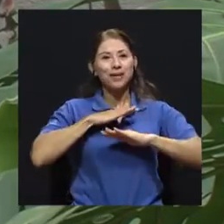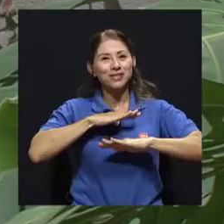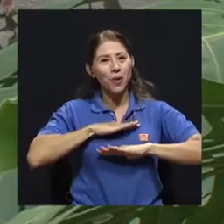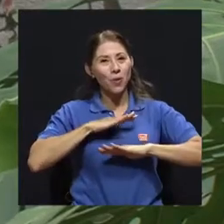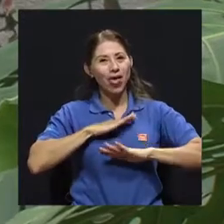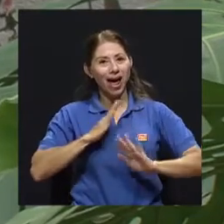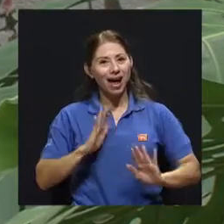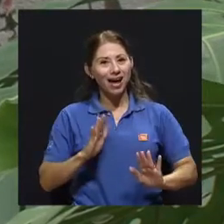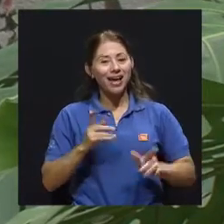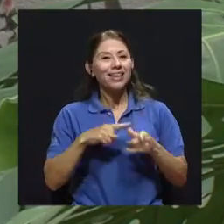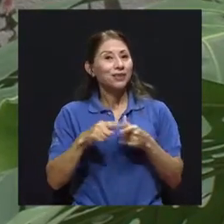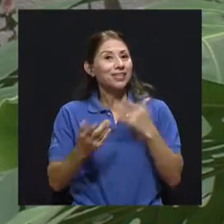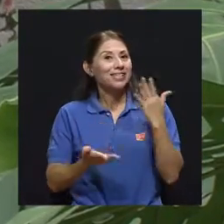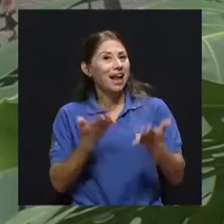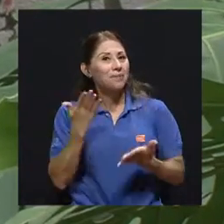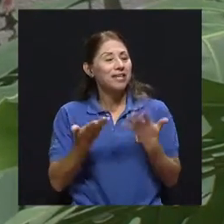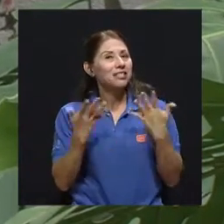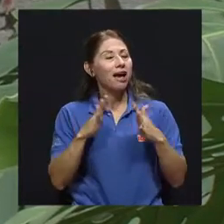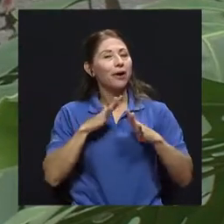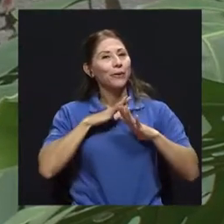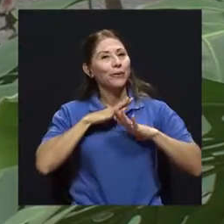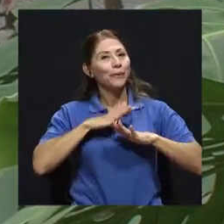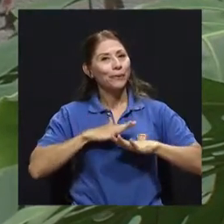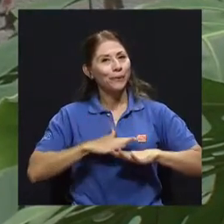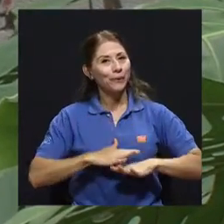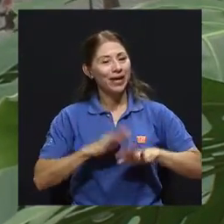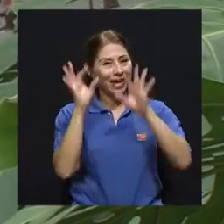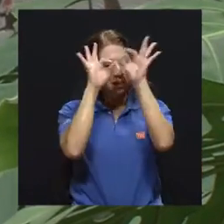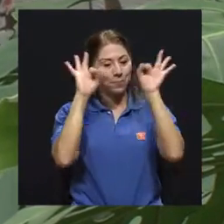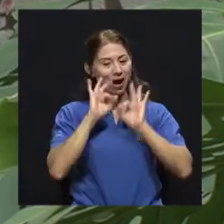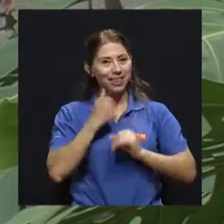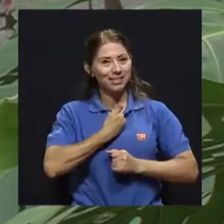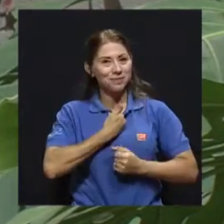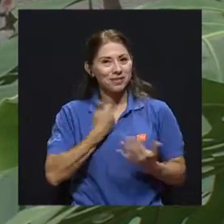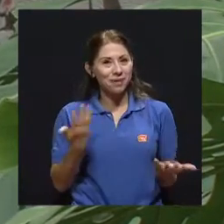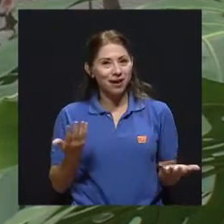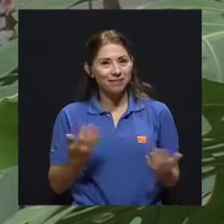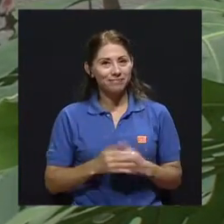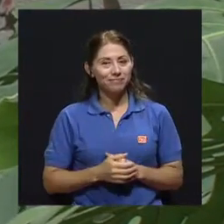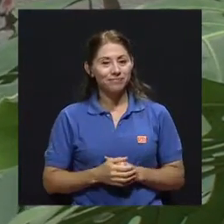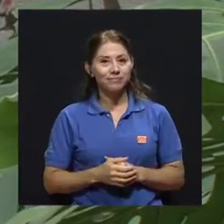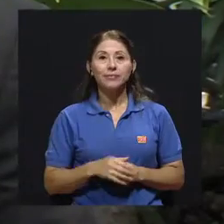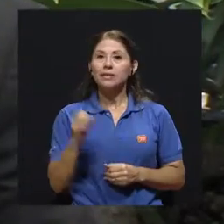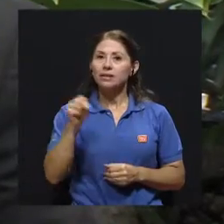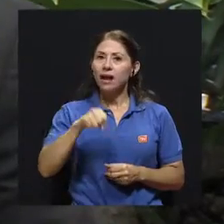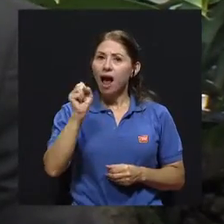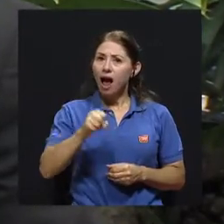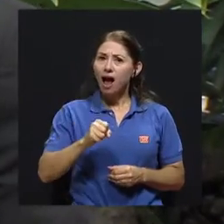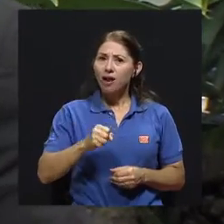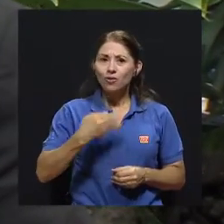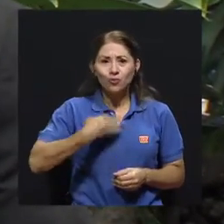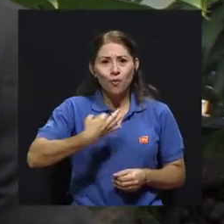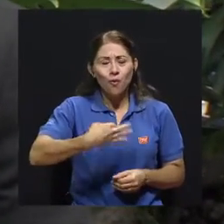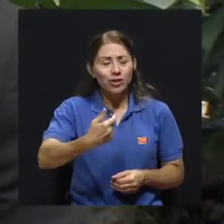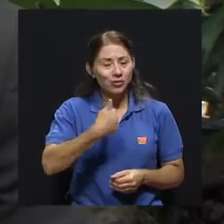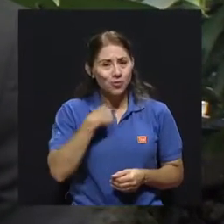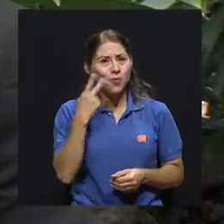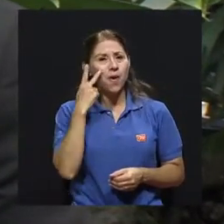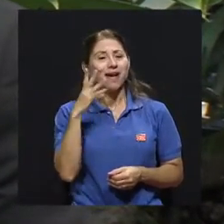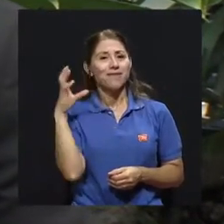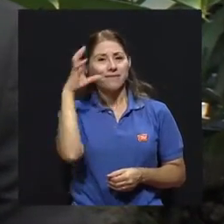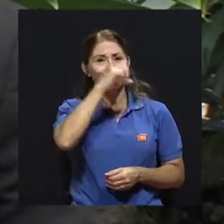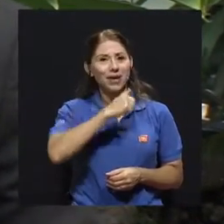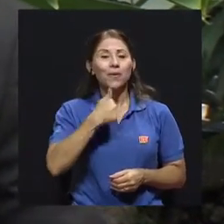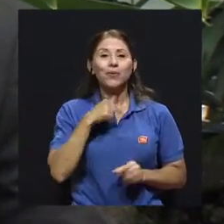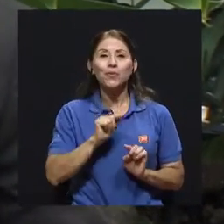probablemente baja el malestar y la ansiedad que tienen con su cuerpo, con la imagen que tienen de sí mismas. Claro, y es que hasta en el día a día uno lo ve cuando va a